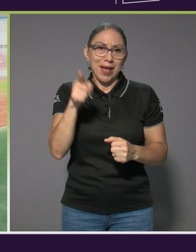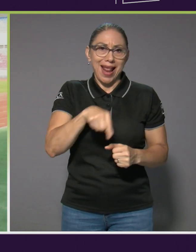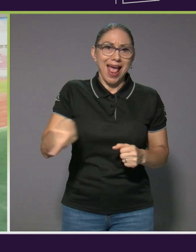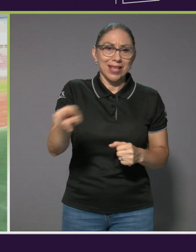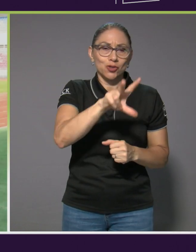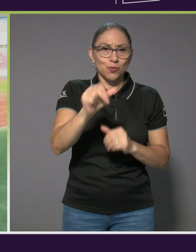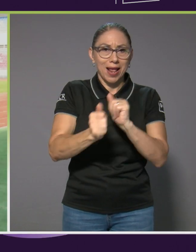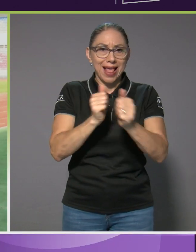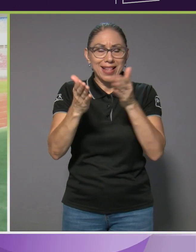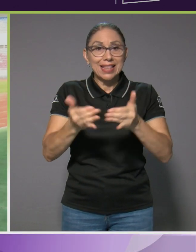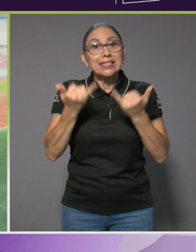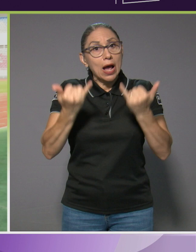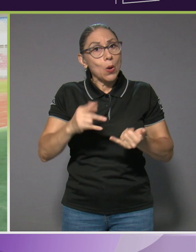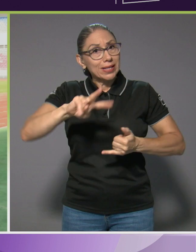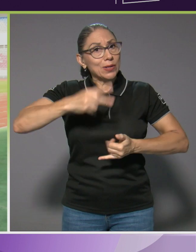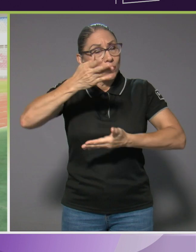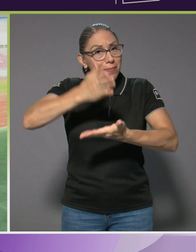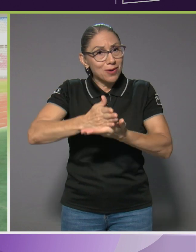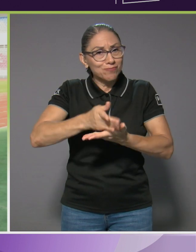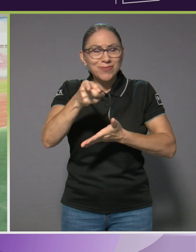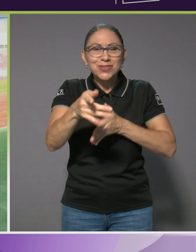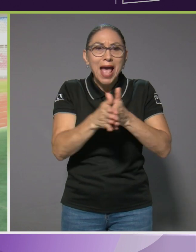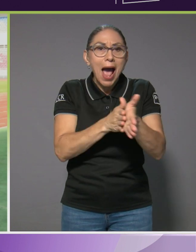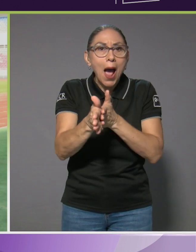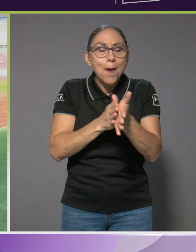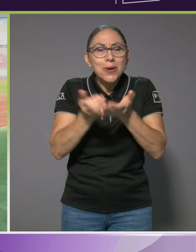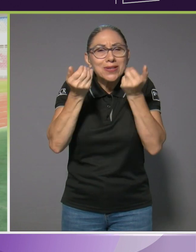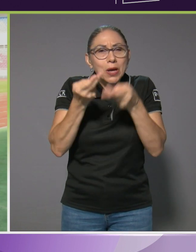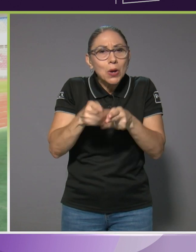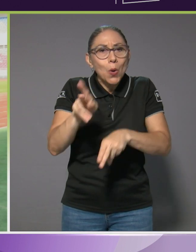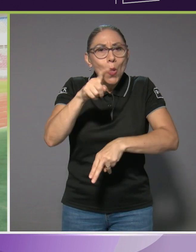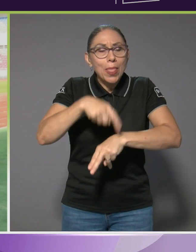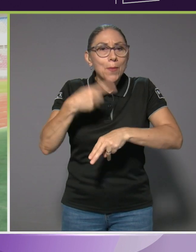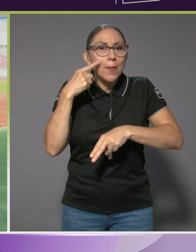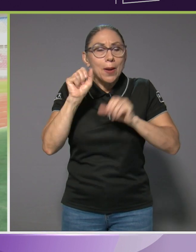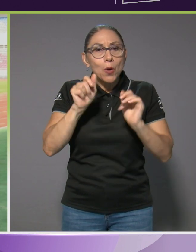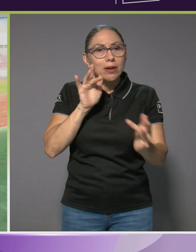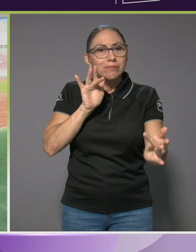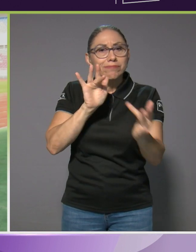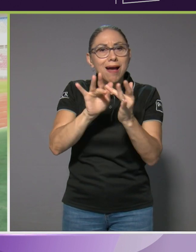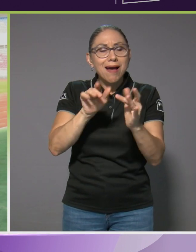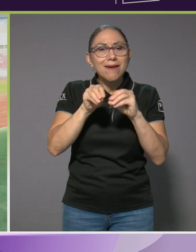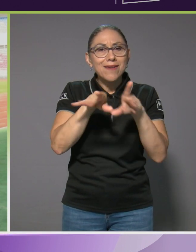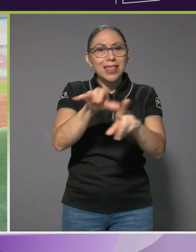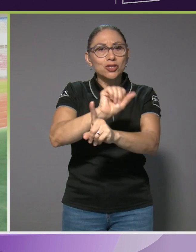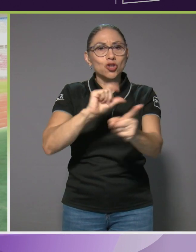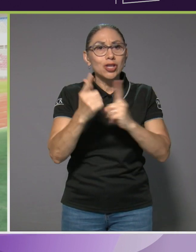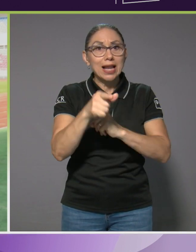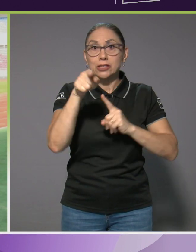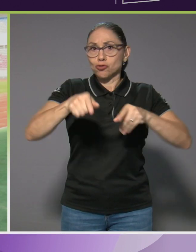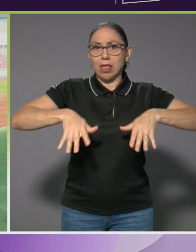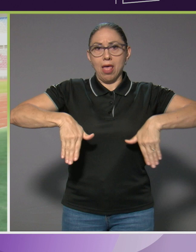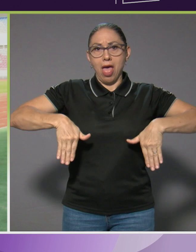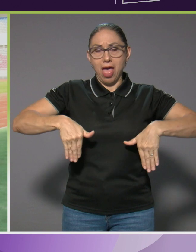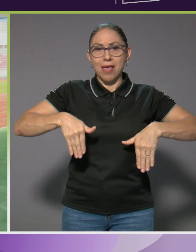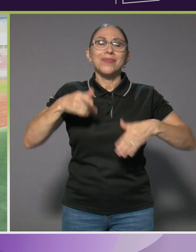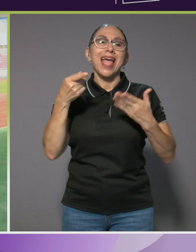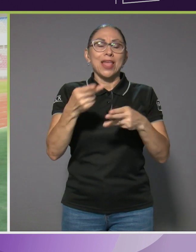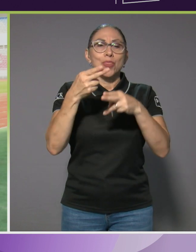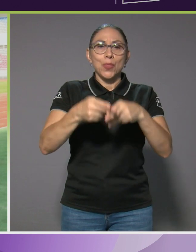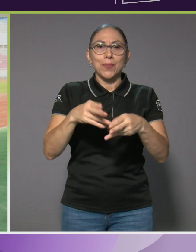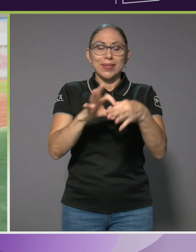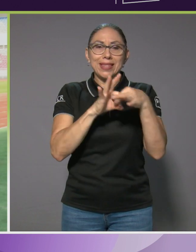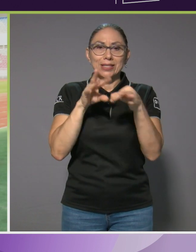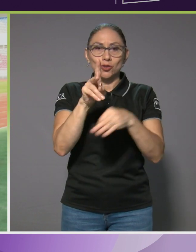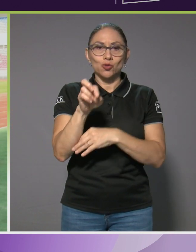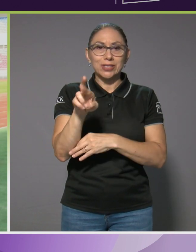a nuestra segunda pausa. Aproveche este breve momento para seguirnos en las redes sociales si aún no lo hace. Aparecemos como Nexos